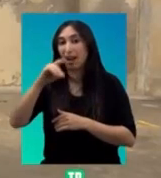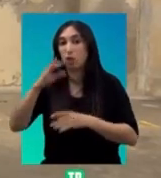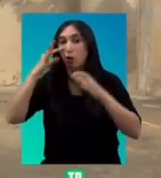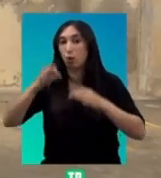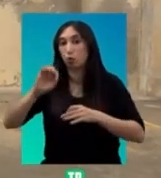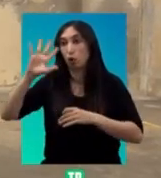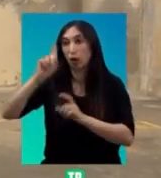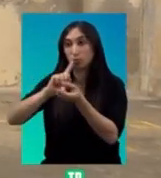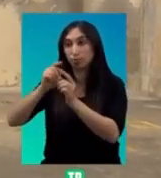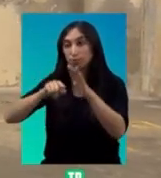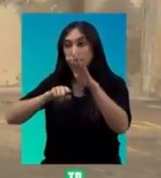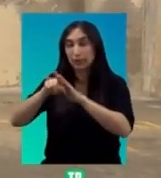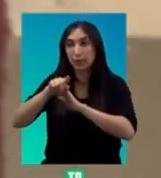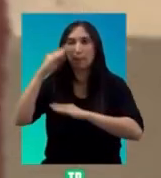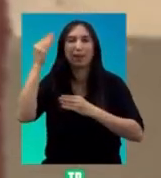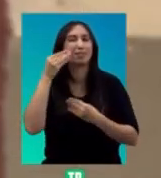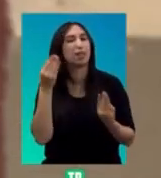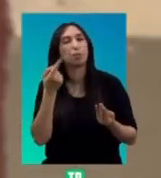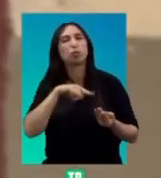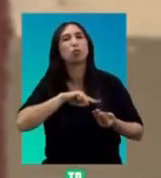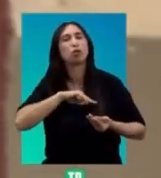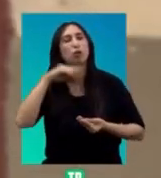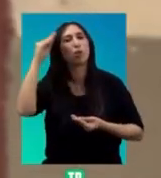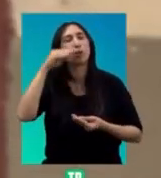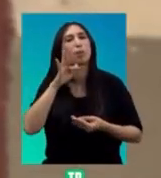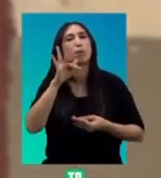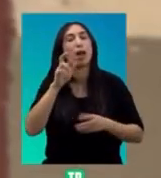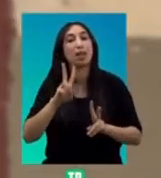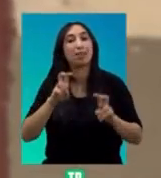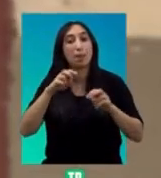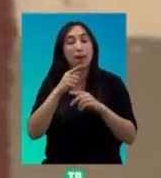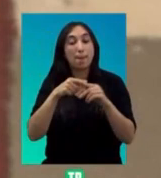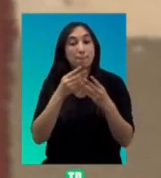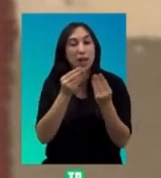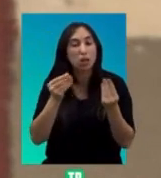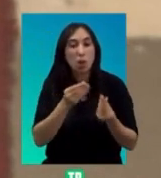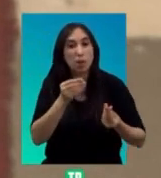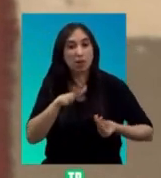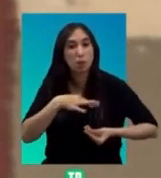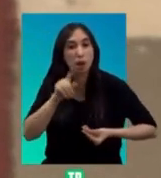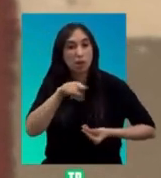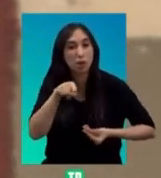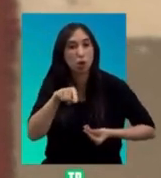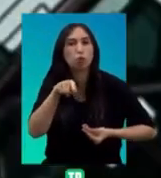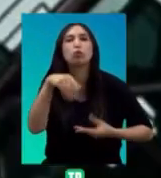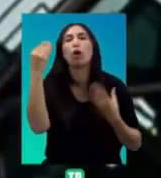climático... ...nos preguntamos, ¿hay razones para el optimismo ambiental? ¿Y tú, qué crees?